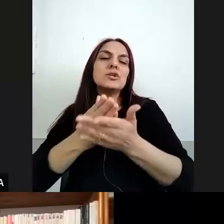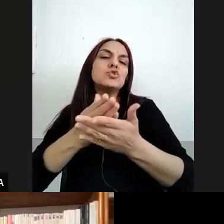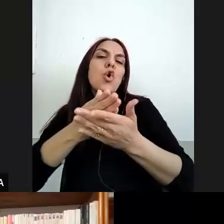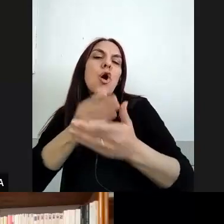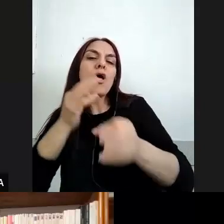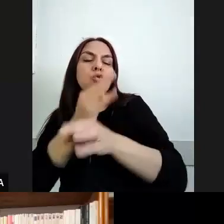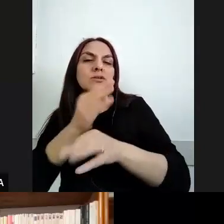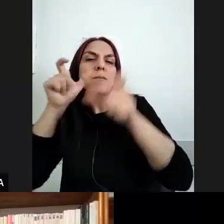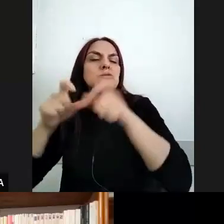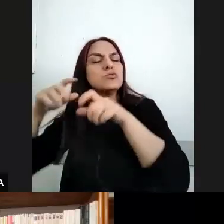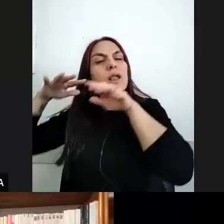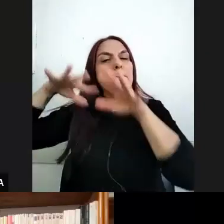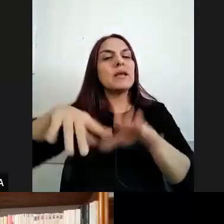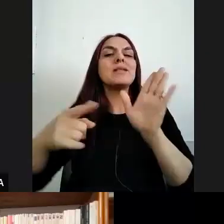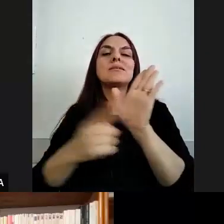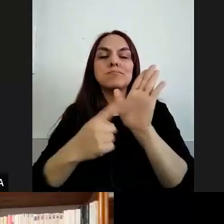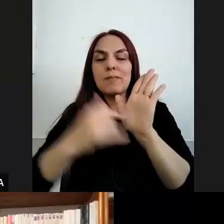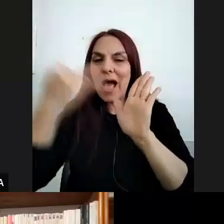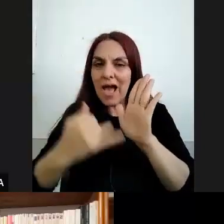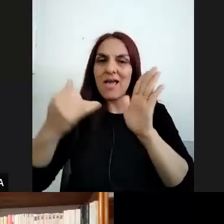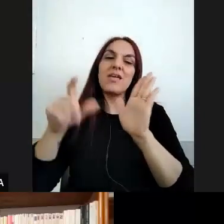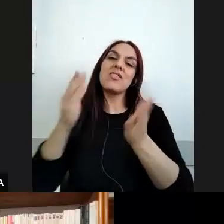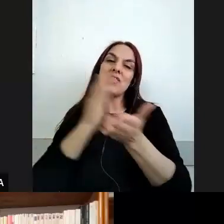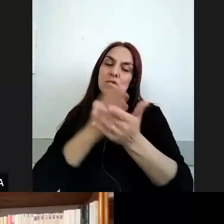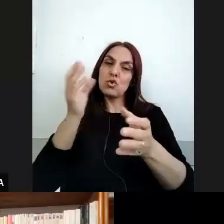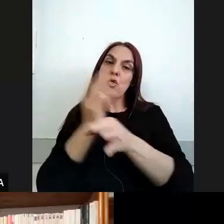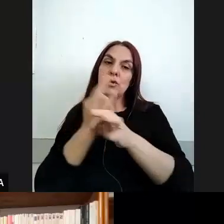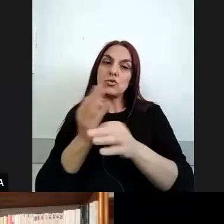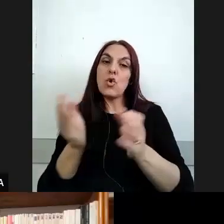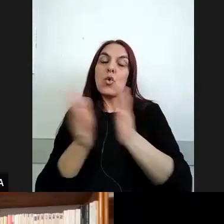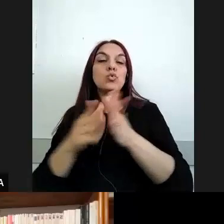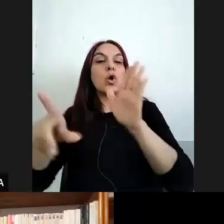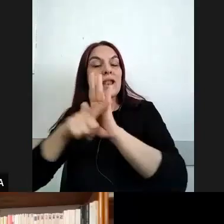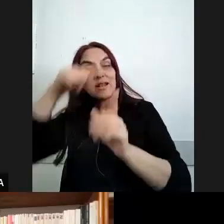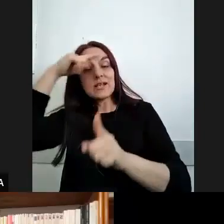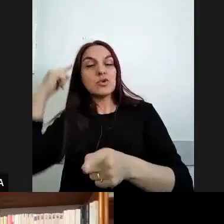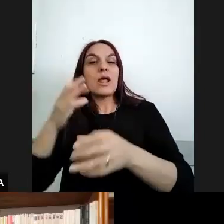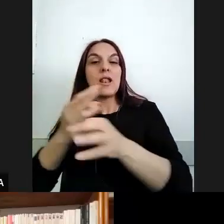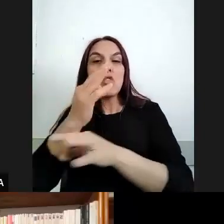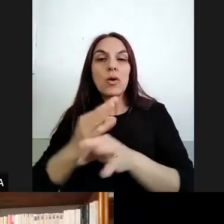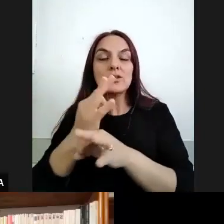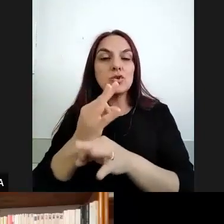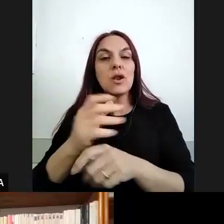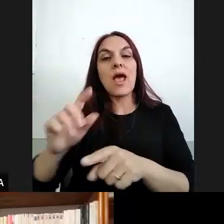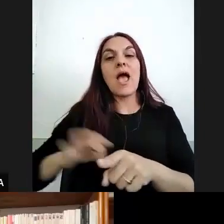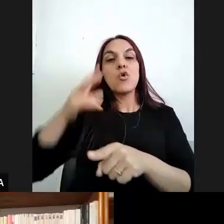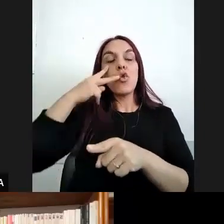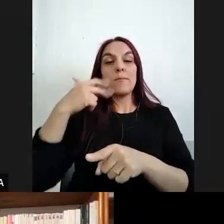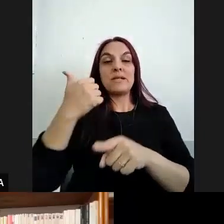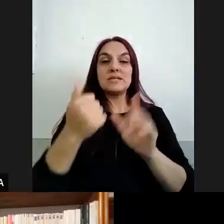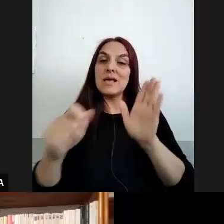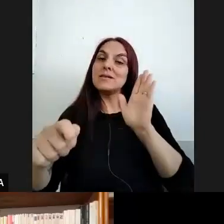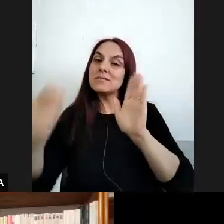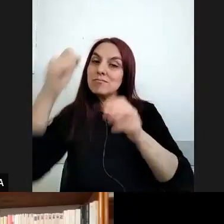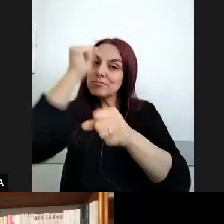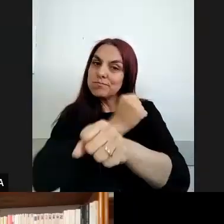población migrante junto con la ley eh nacional de educación de educación nacional sancionada en el año dos mil seis que incorpora